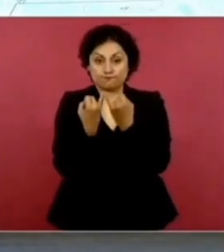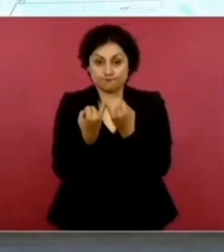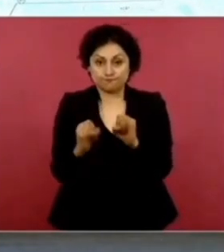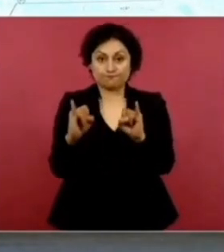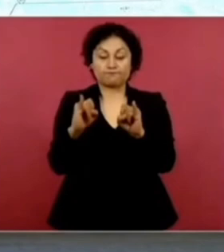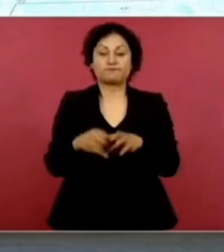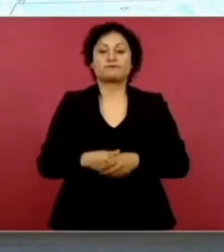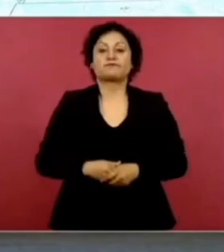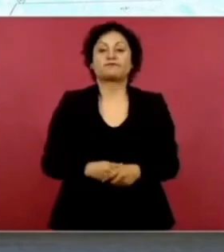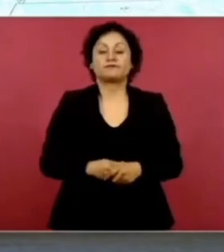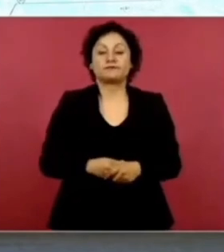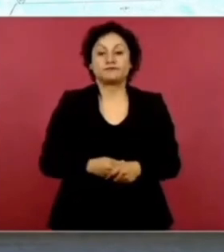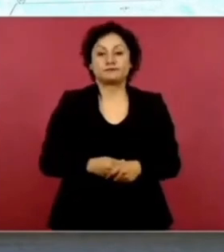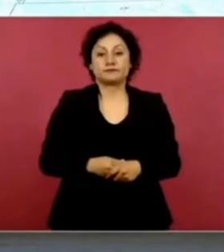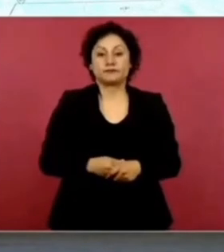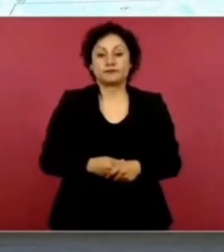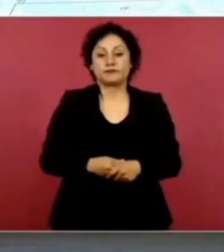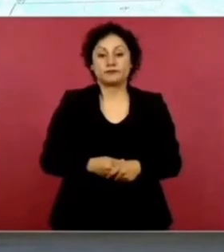Y ya hicimos.